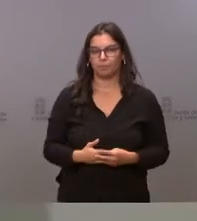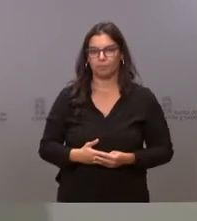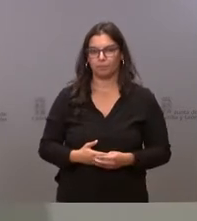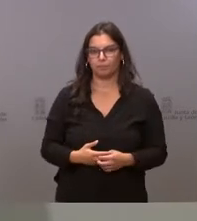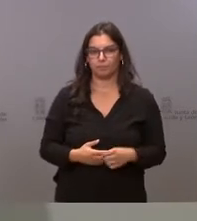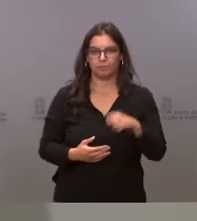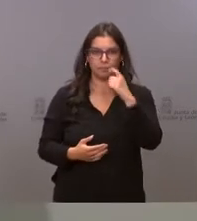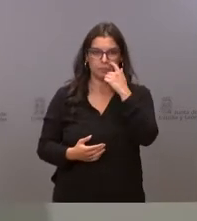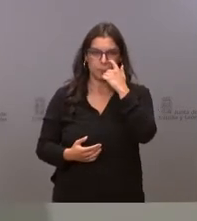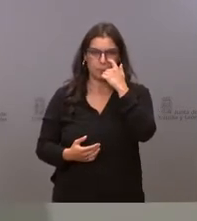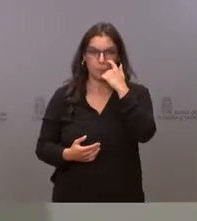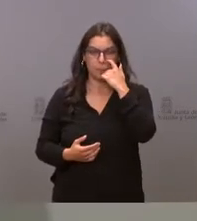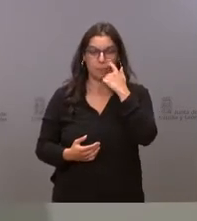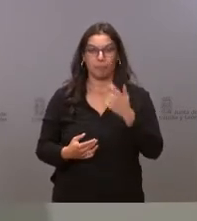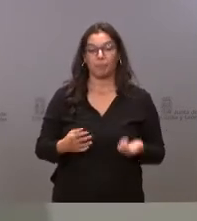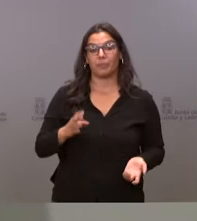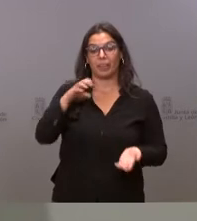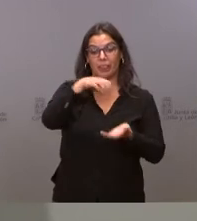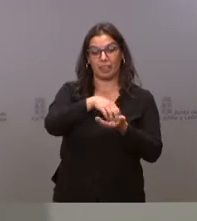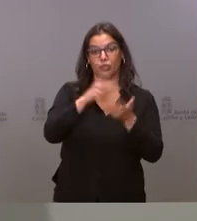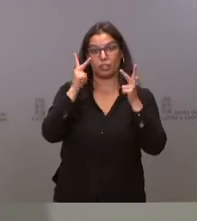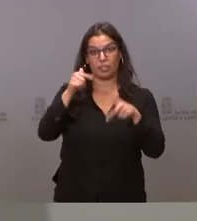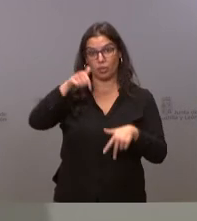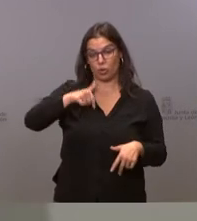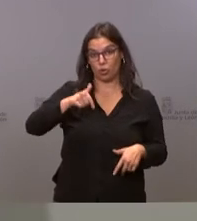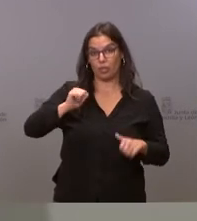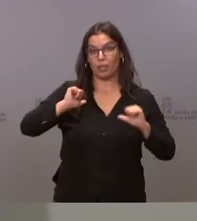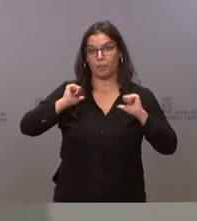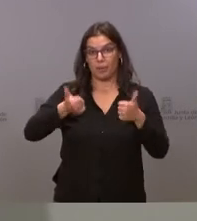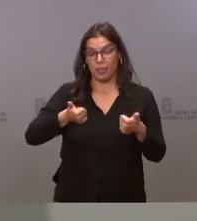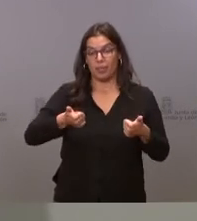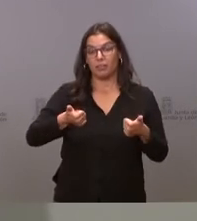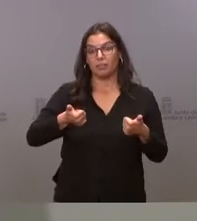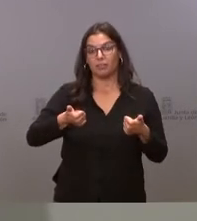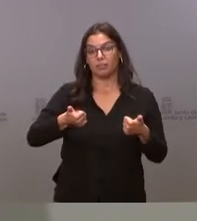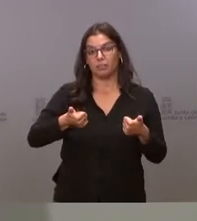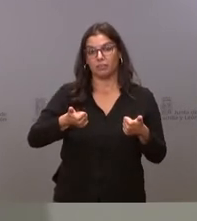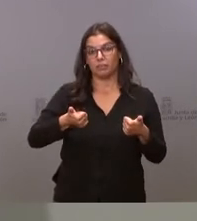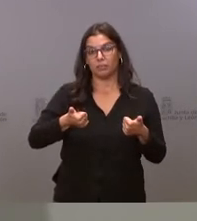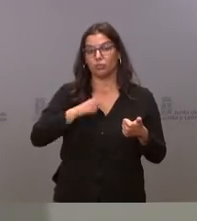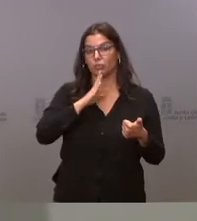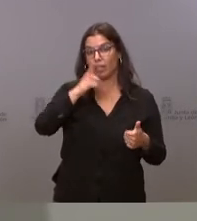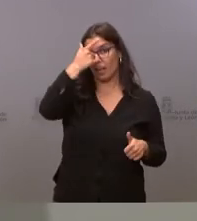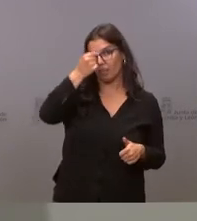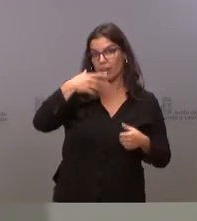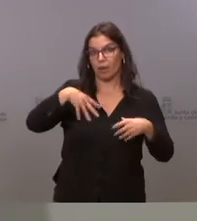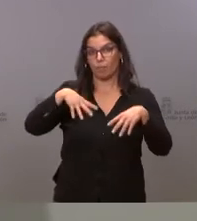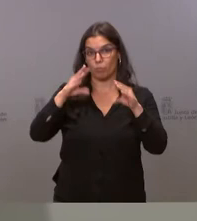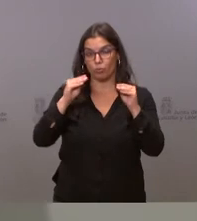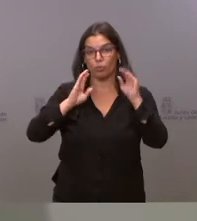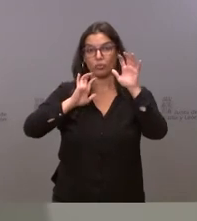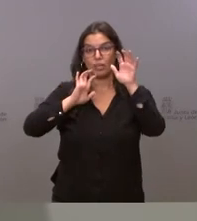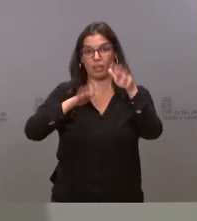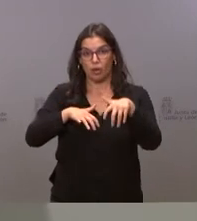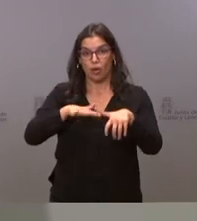Los centros donde se empieza hoy se empieza en Ávila, Burgos, León,